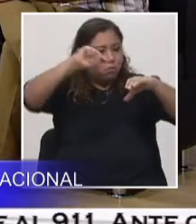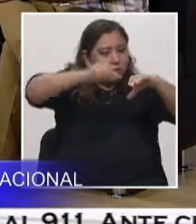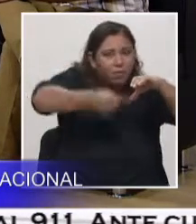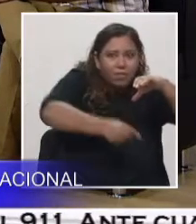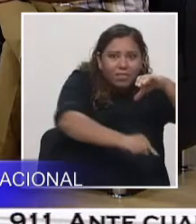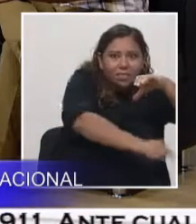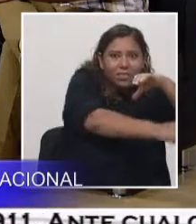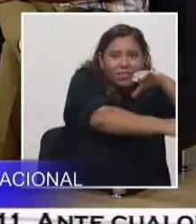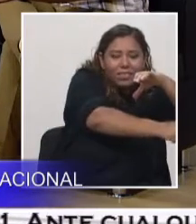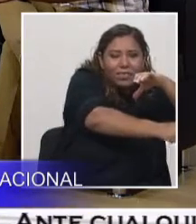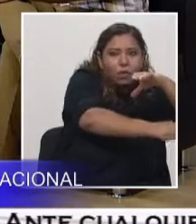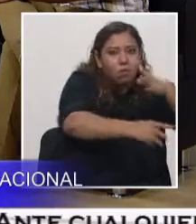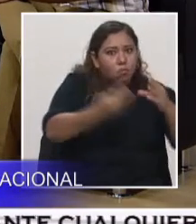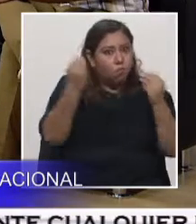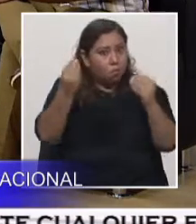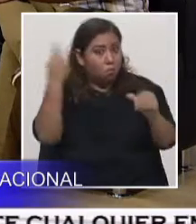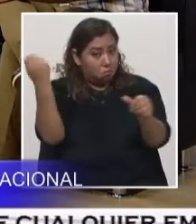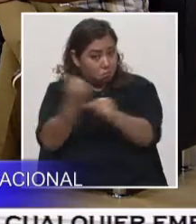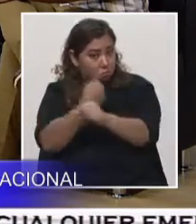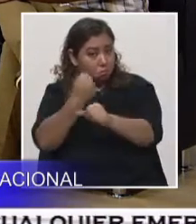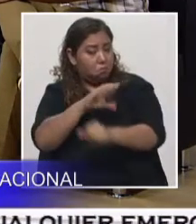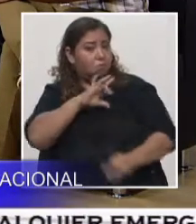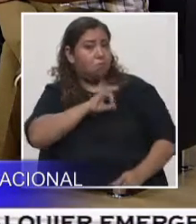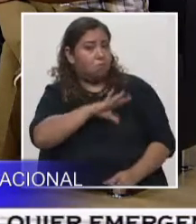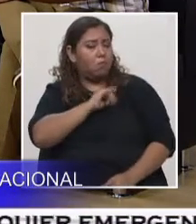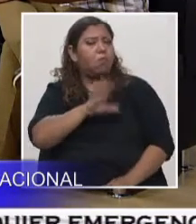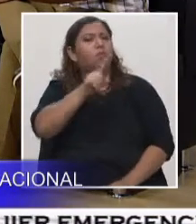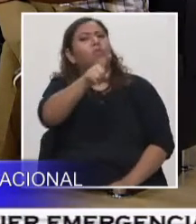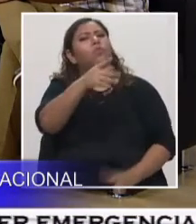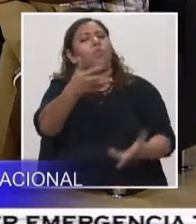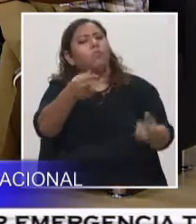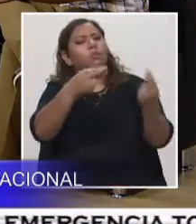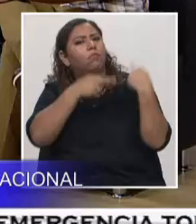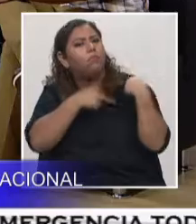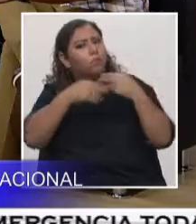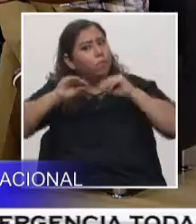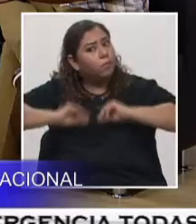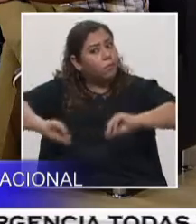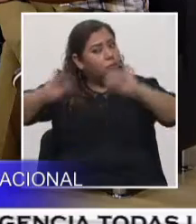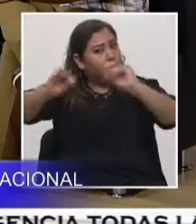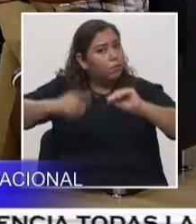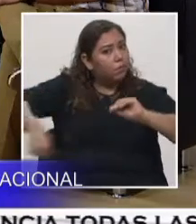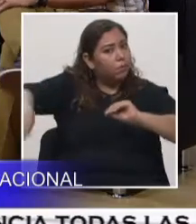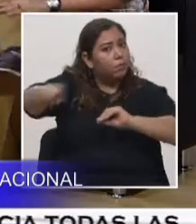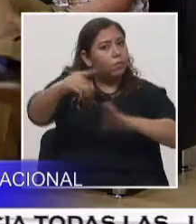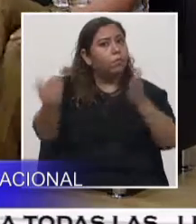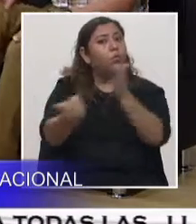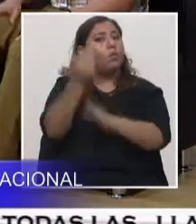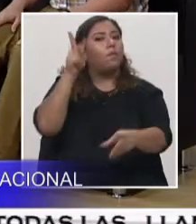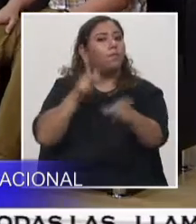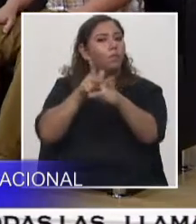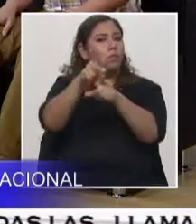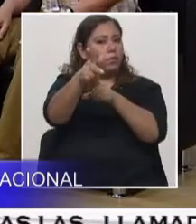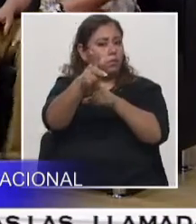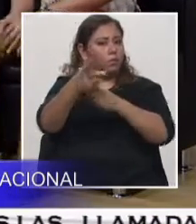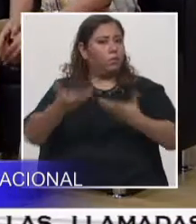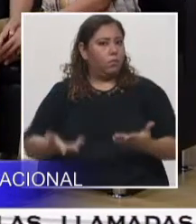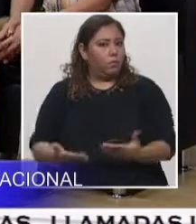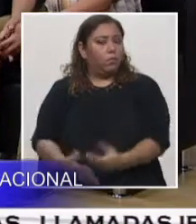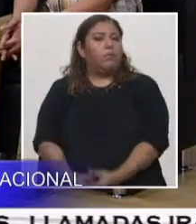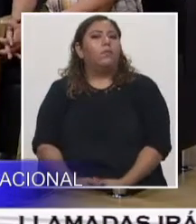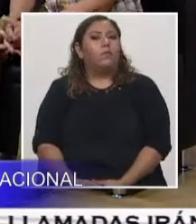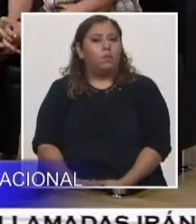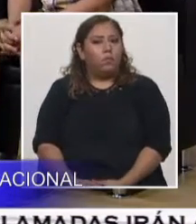desde la Academia, están trabajando ustedes como parte de esa responsabilidad y esa educación de formar profesionales con esos estándares que se requieren?